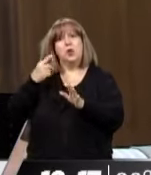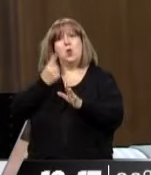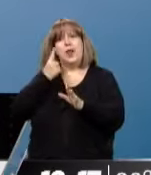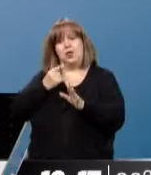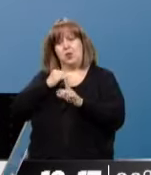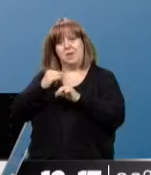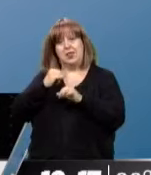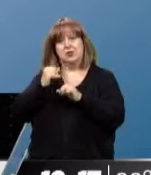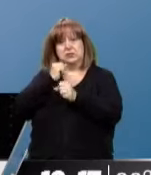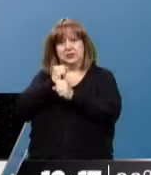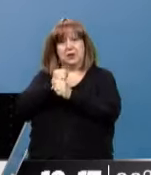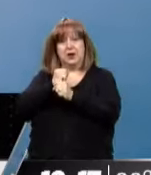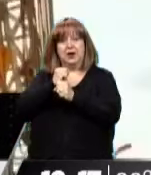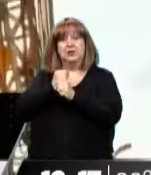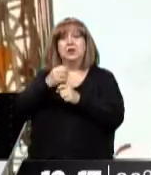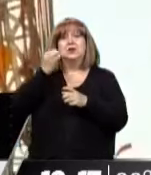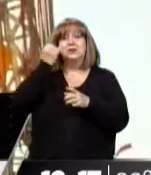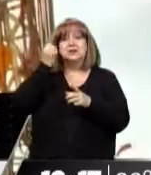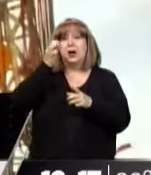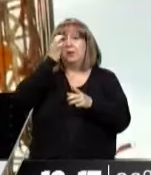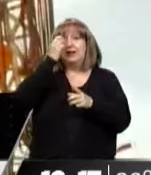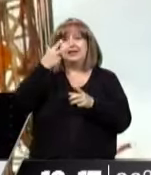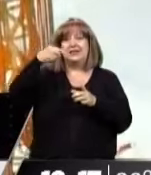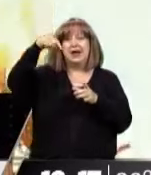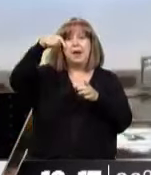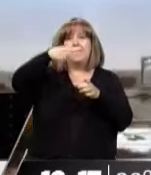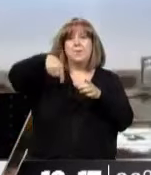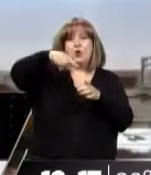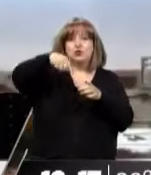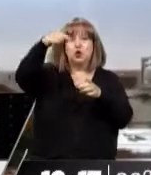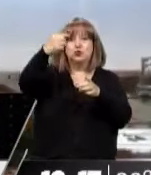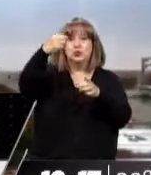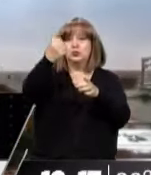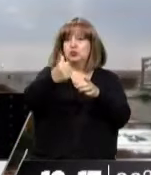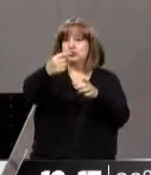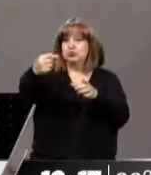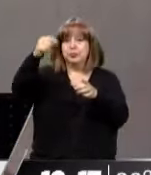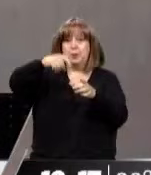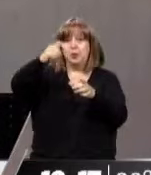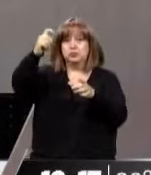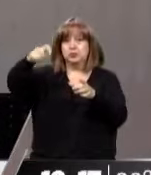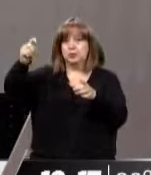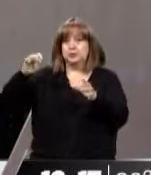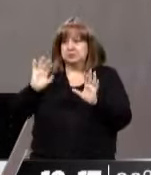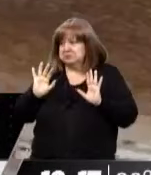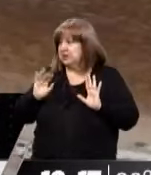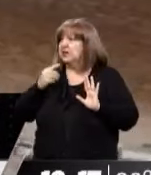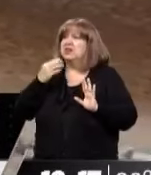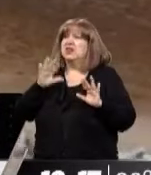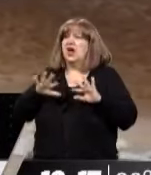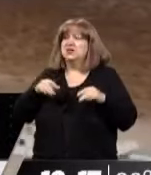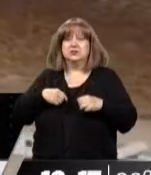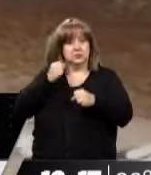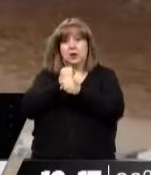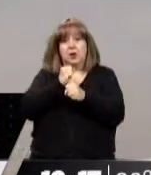año y medio, donde hay 23 pozos petroleros. ¿Y qué estado está eso? Está en estado, digamos, de trabajo.